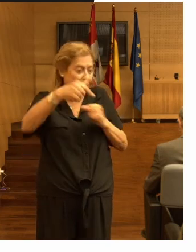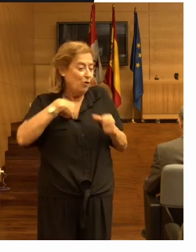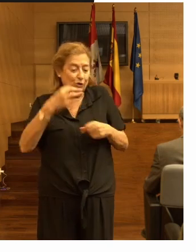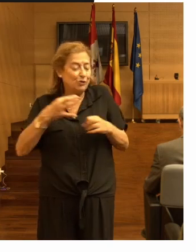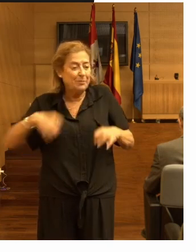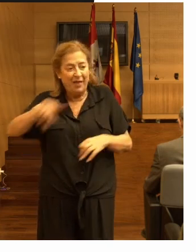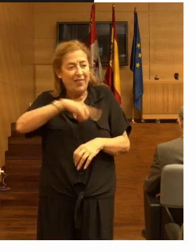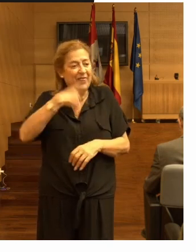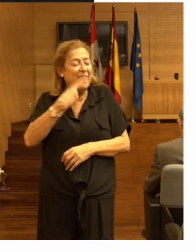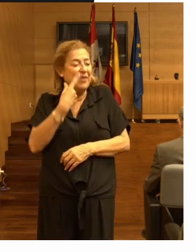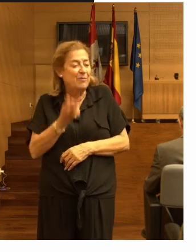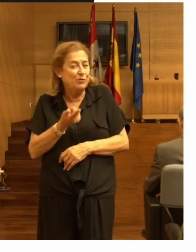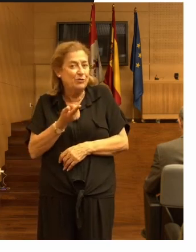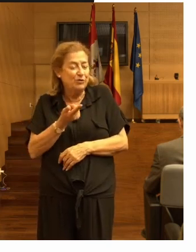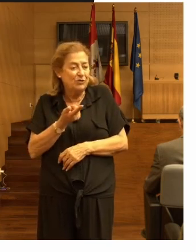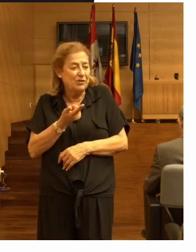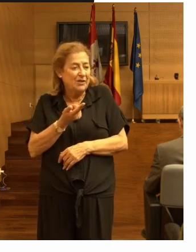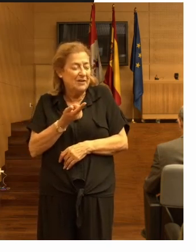decimos